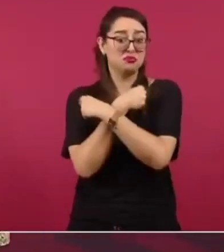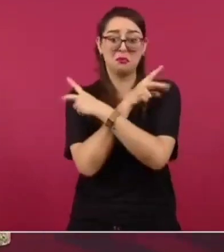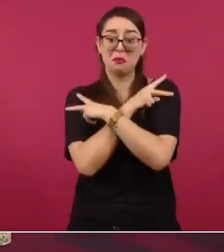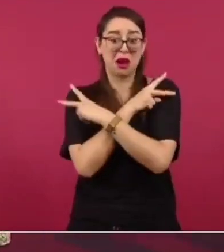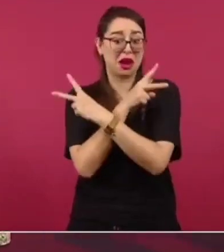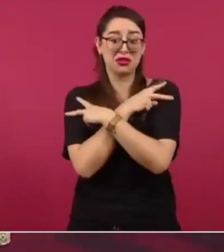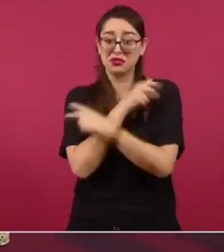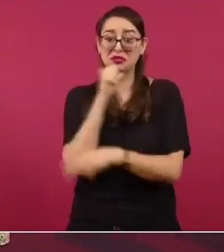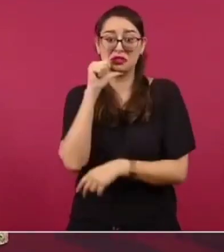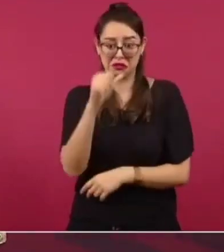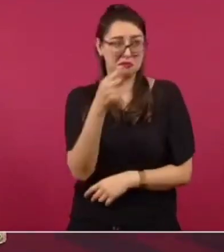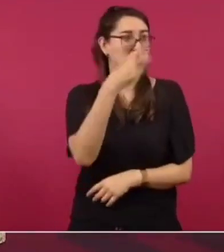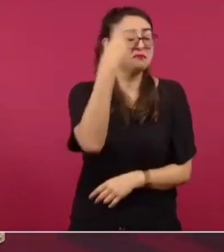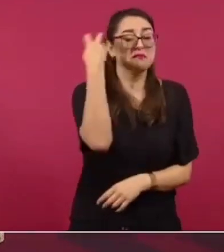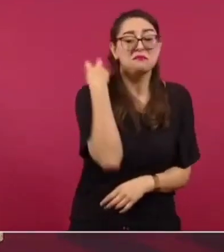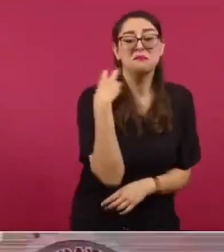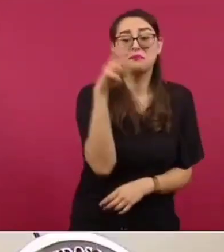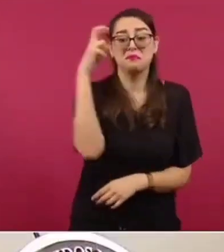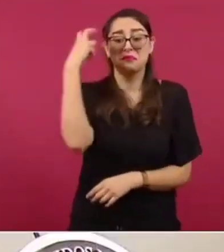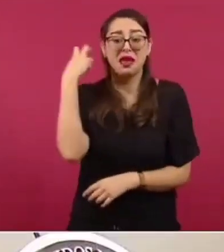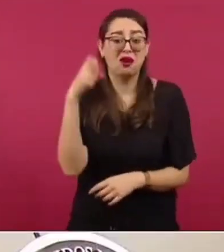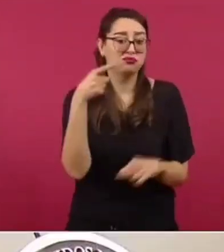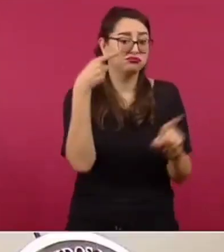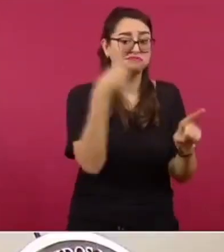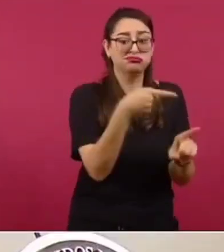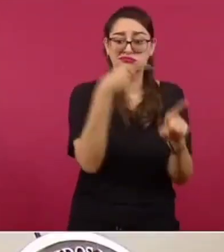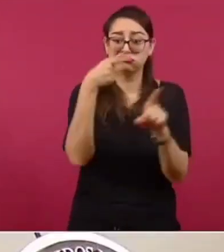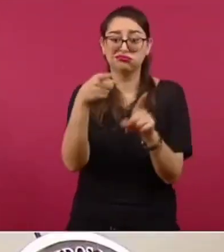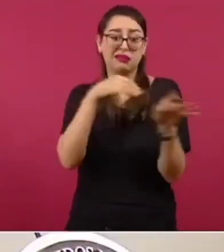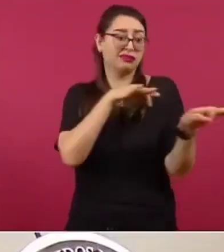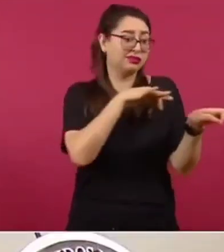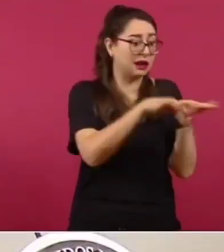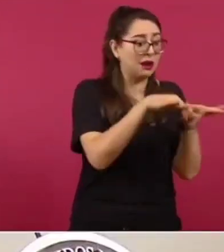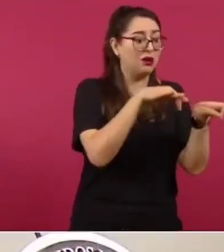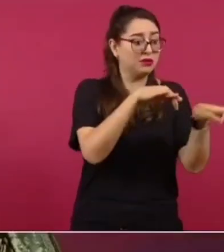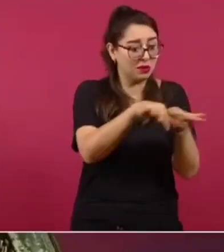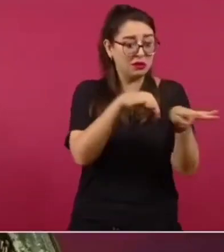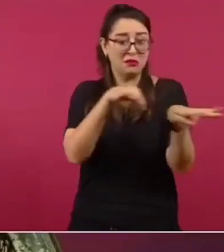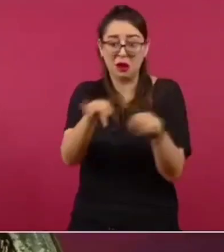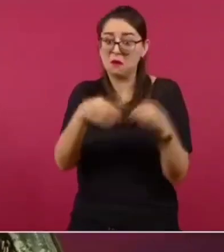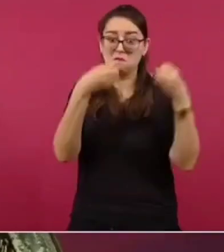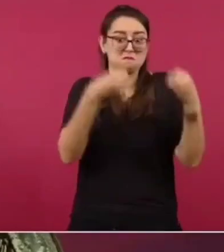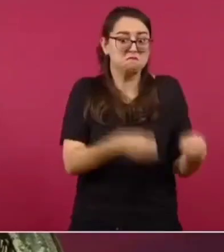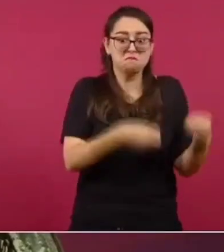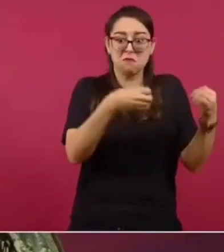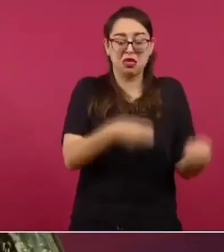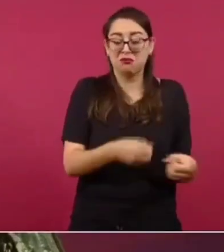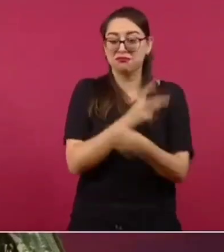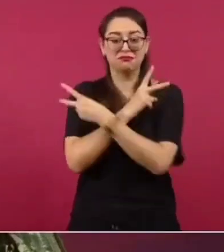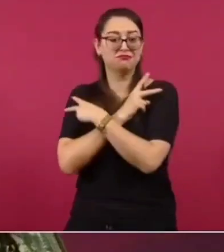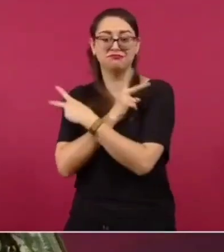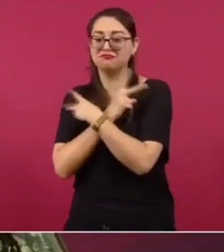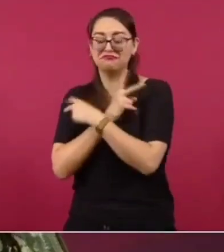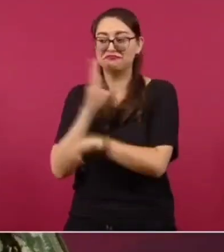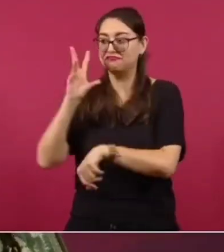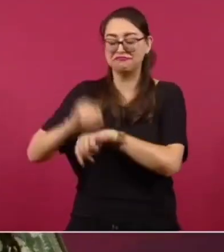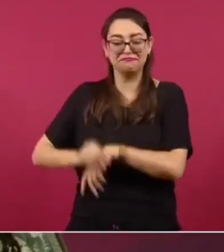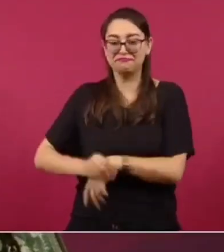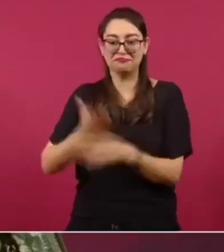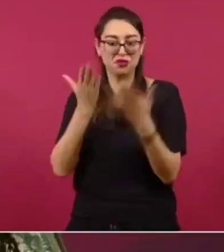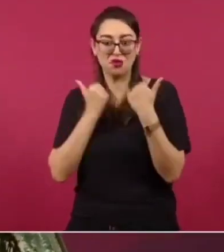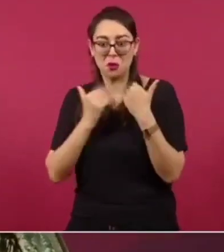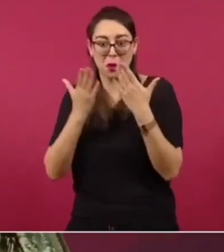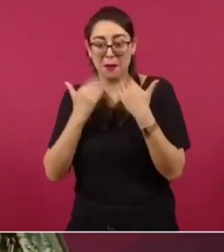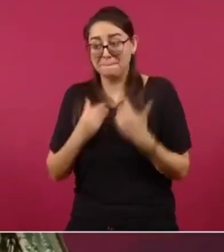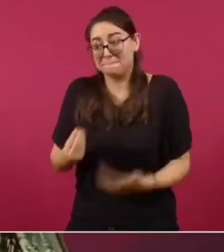vacaciones, siempre he tenido cargos que absorben el tiempo y no permite disfrutar